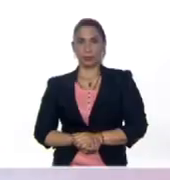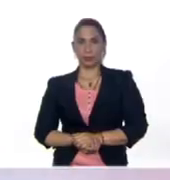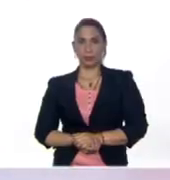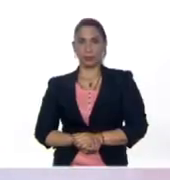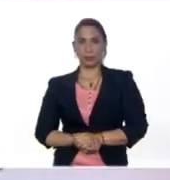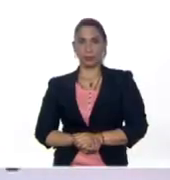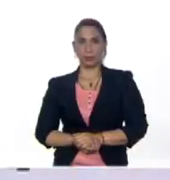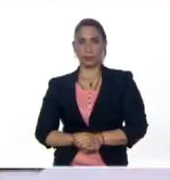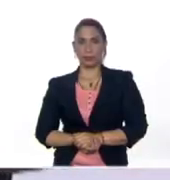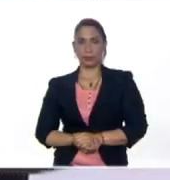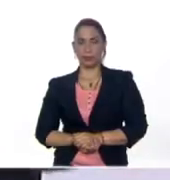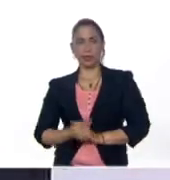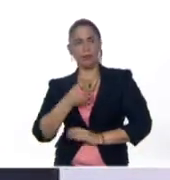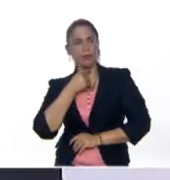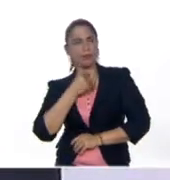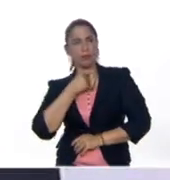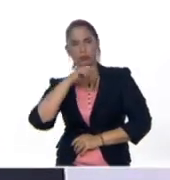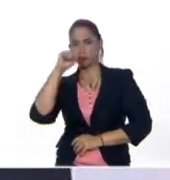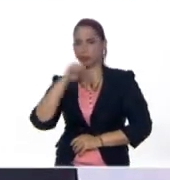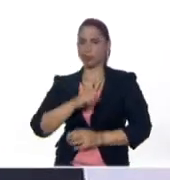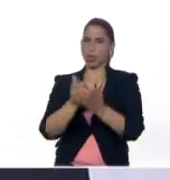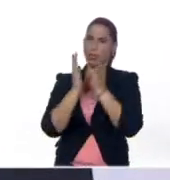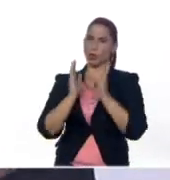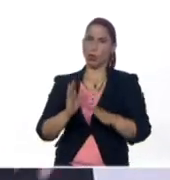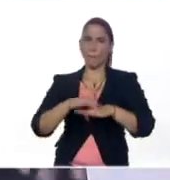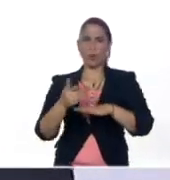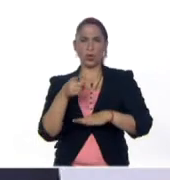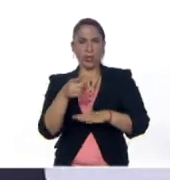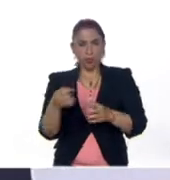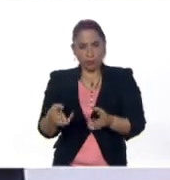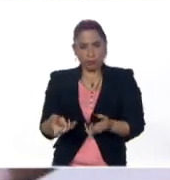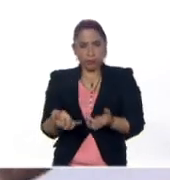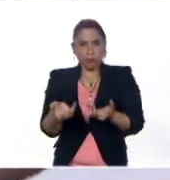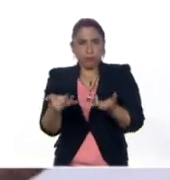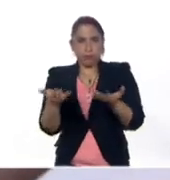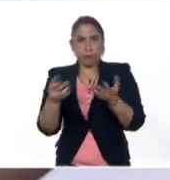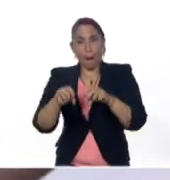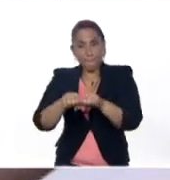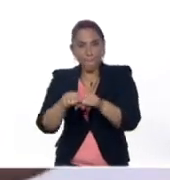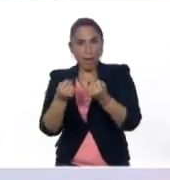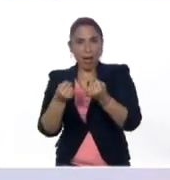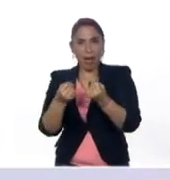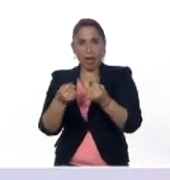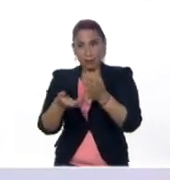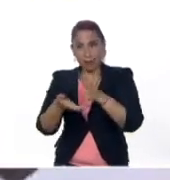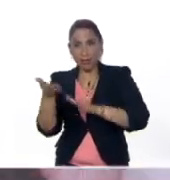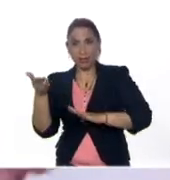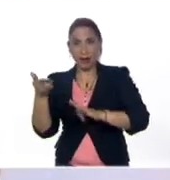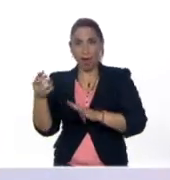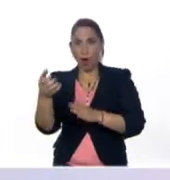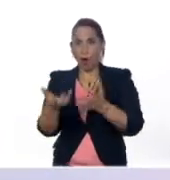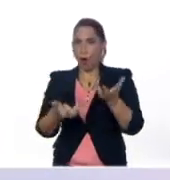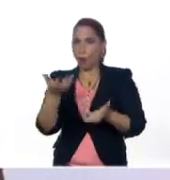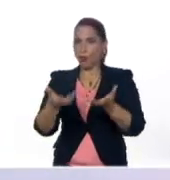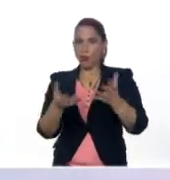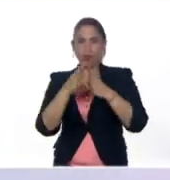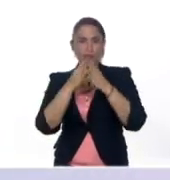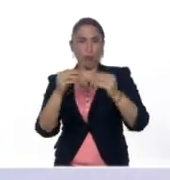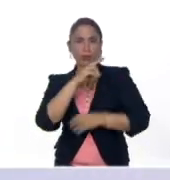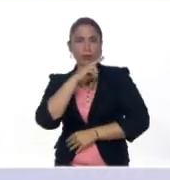Me gustan los estudiantes porque son la levadura del pan que saldrá del horno con toda su sabrosura.